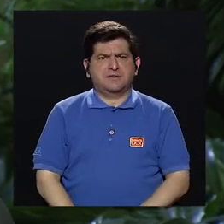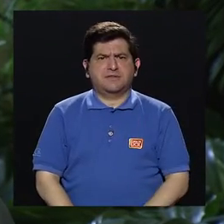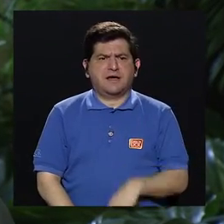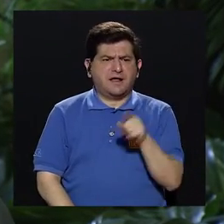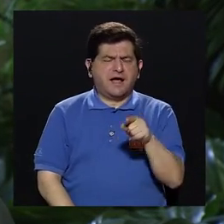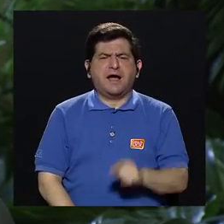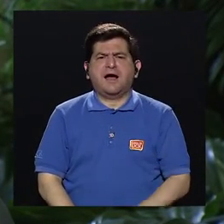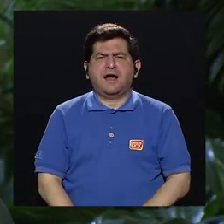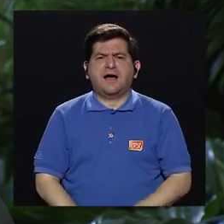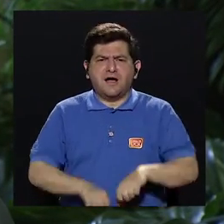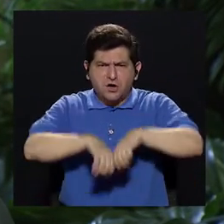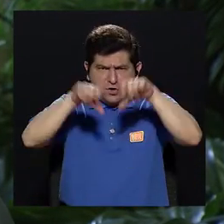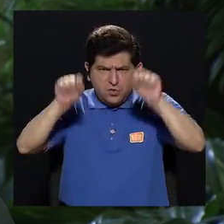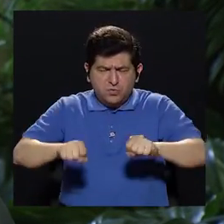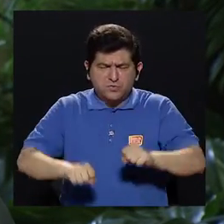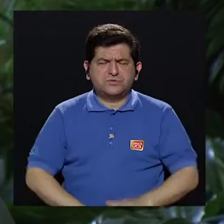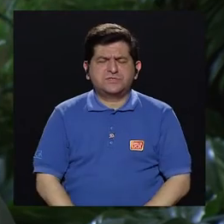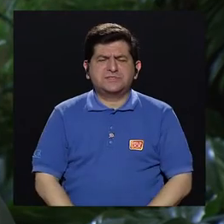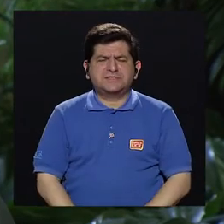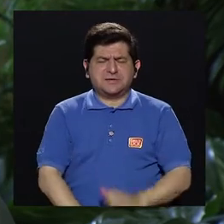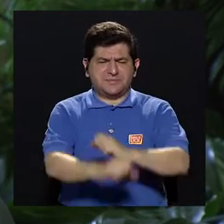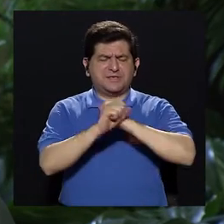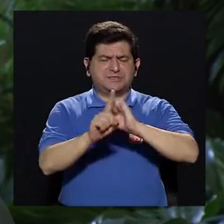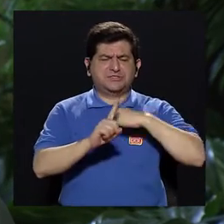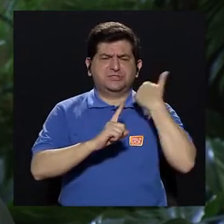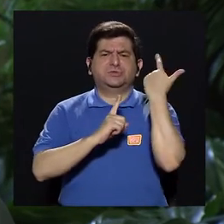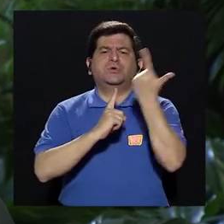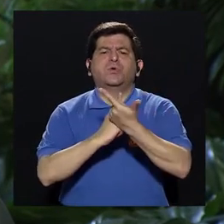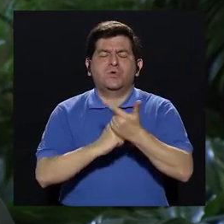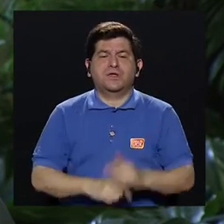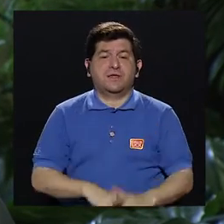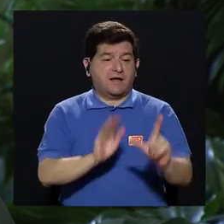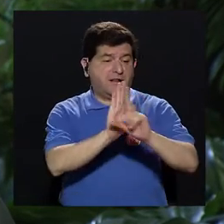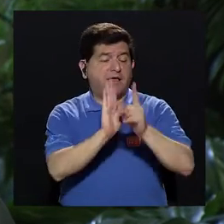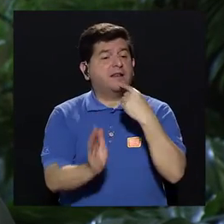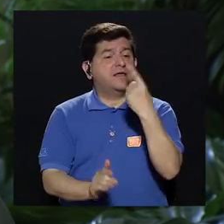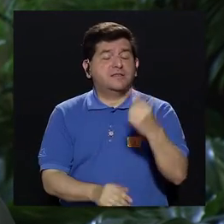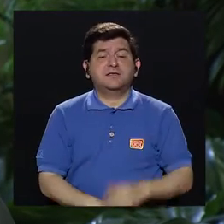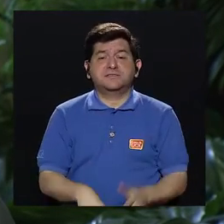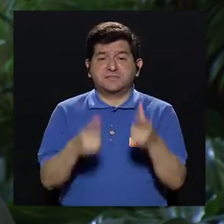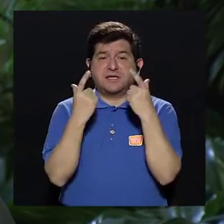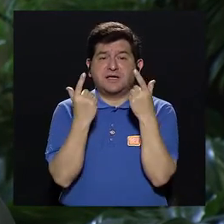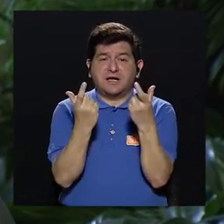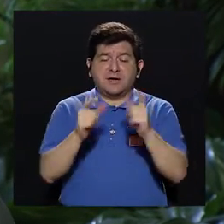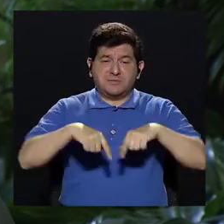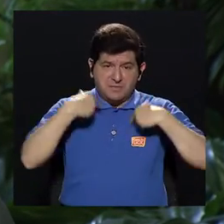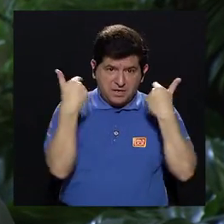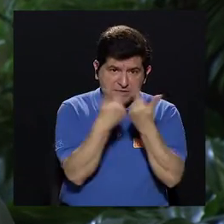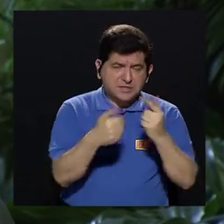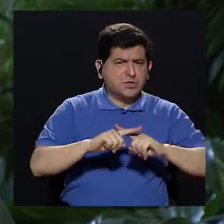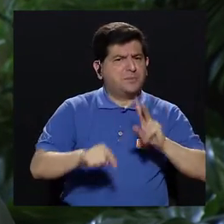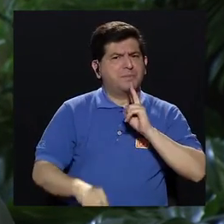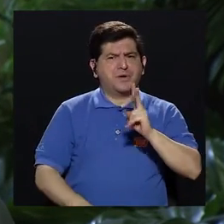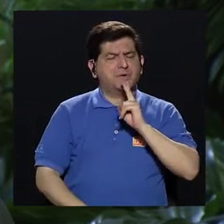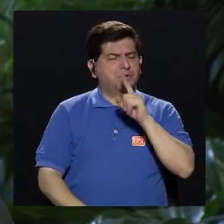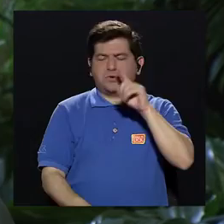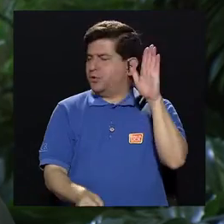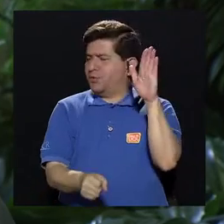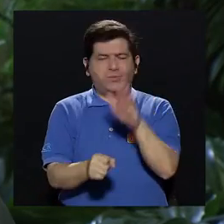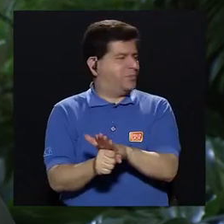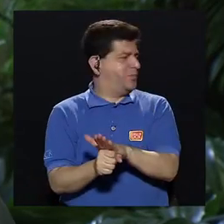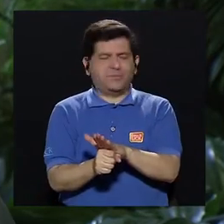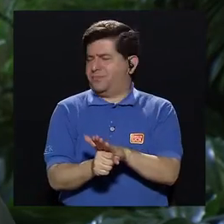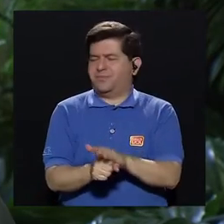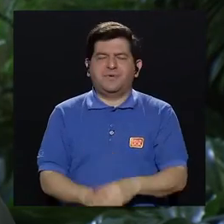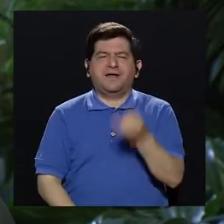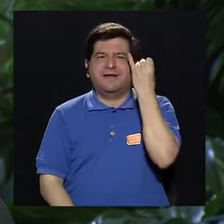régimen de beneficio definido o de seguridad social y la ley dice que es de capitalización colectiva, pero en realidad no cumple